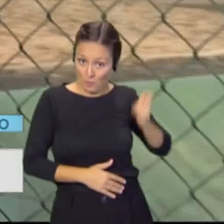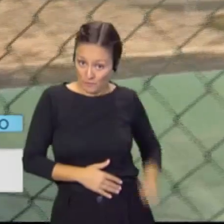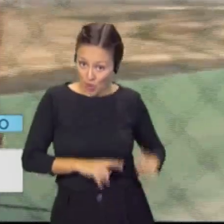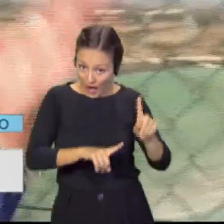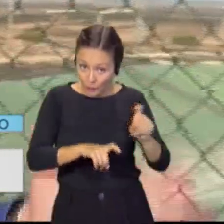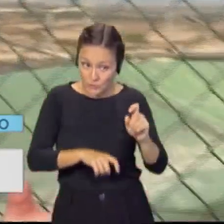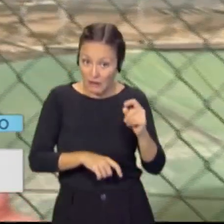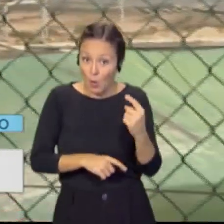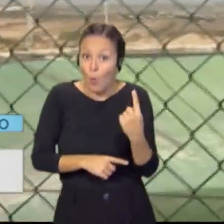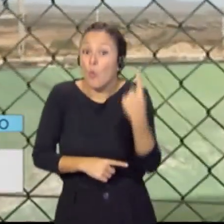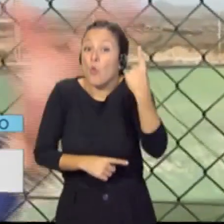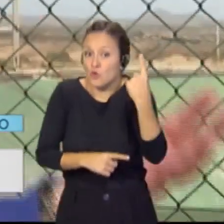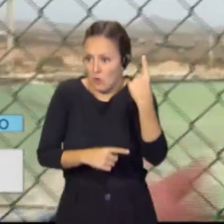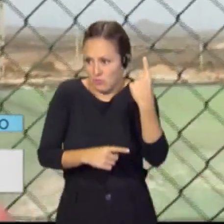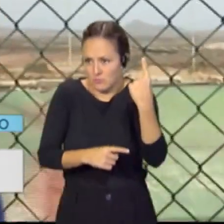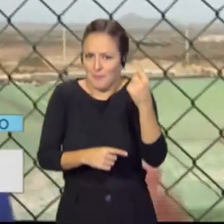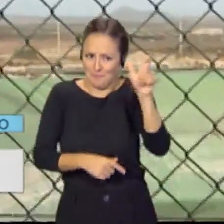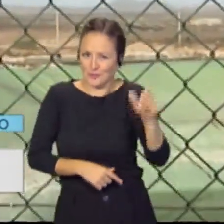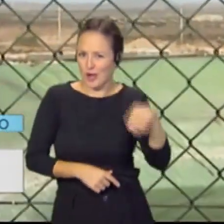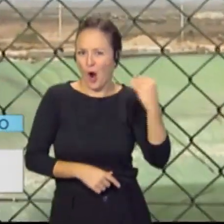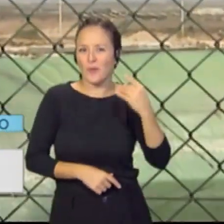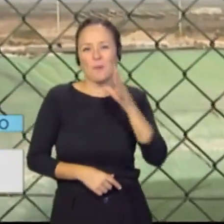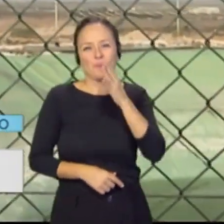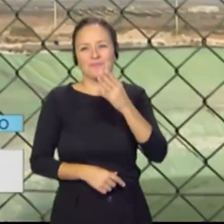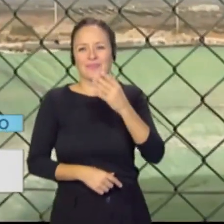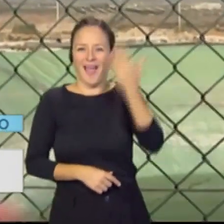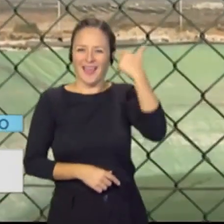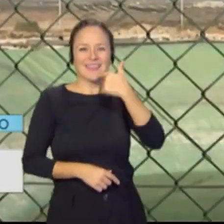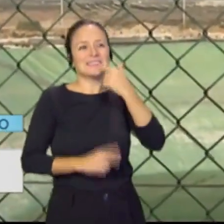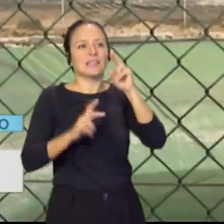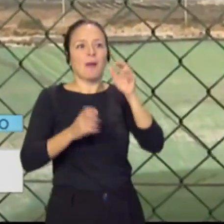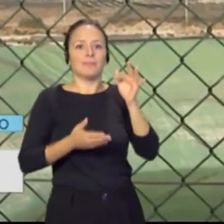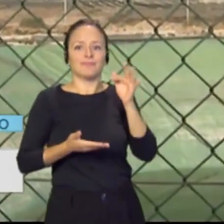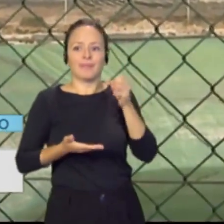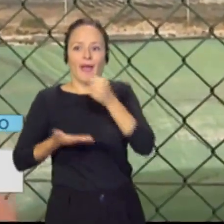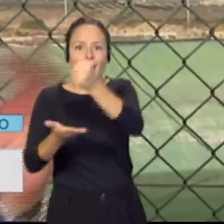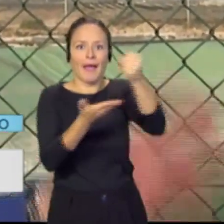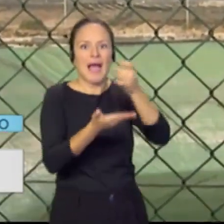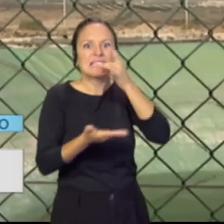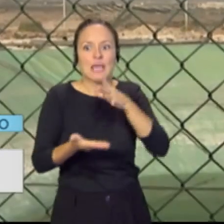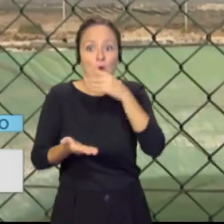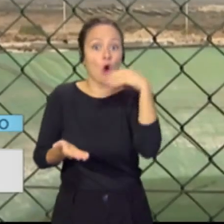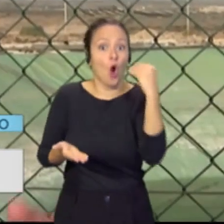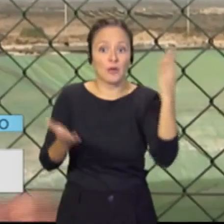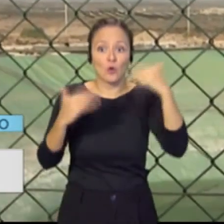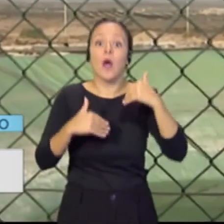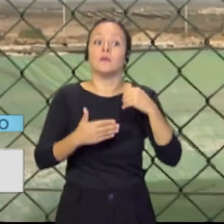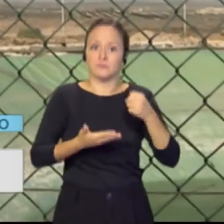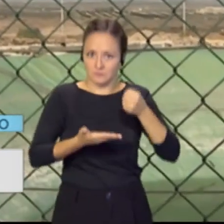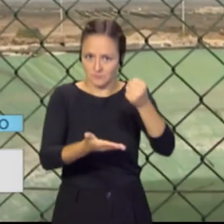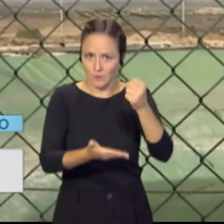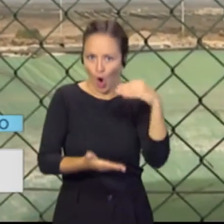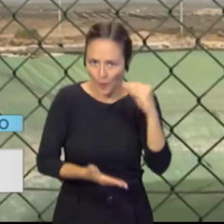que hay en Lanzarote, un agricultor joven, se hablaba mucho del relevo de agricultores en la isla de Lanzarote, está existiendo, pero claro,